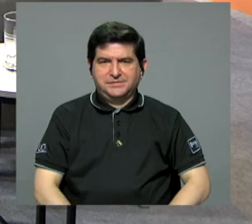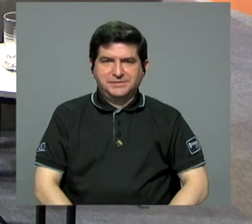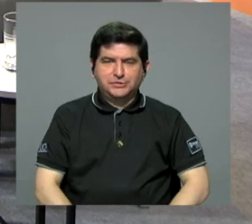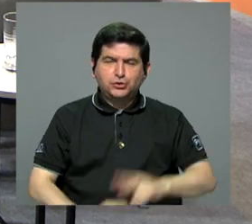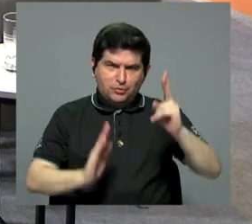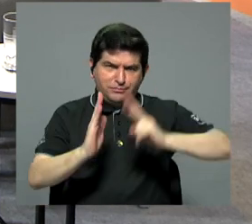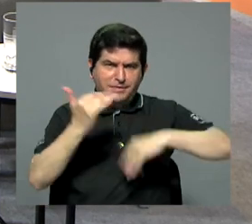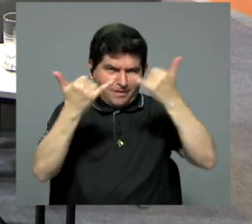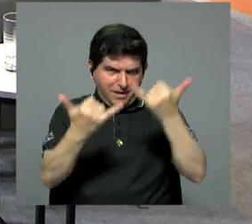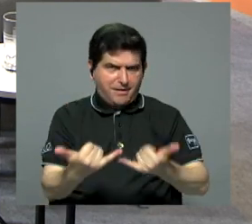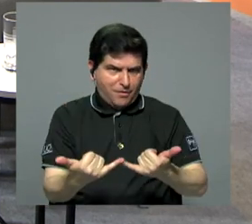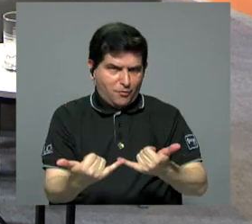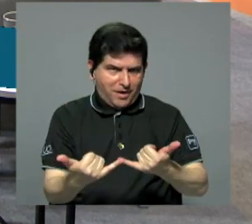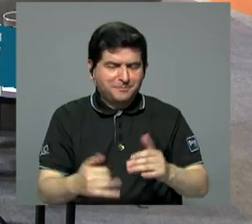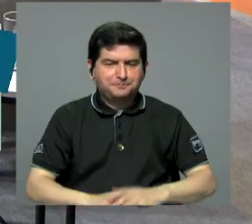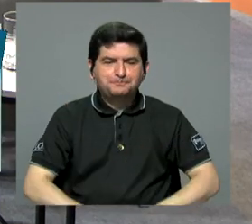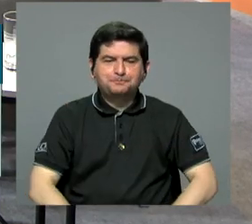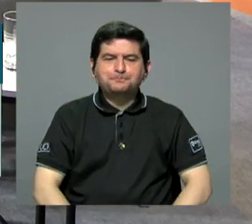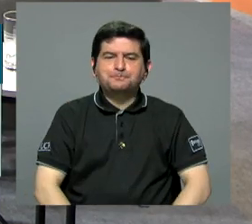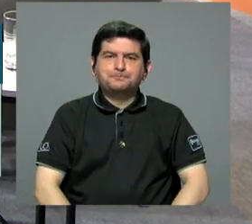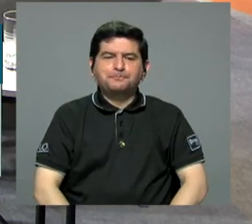a leerlos a continuación.